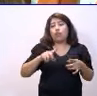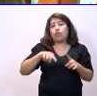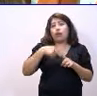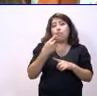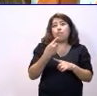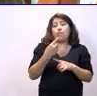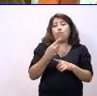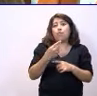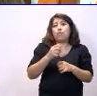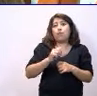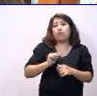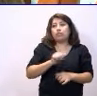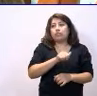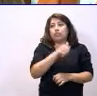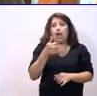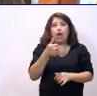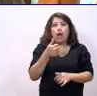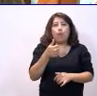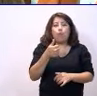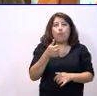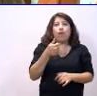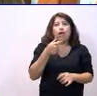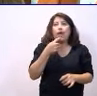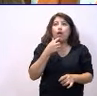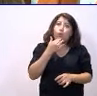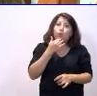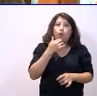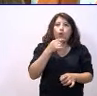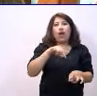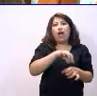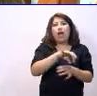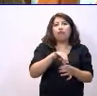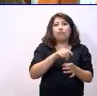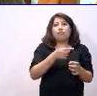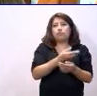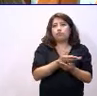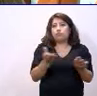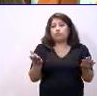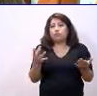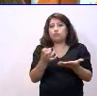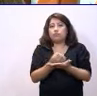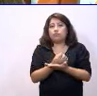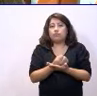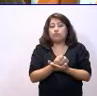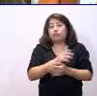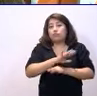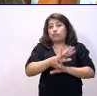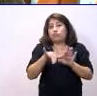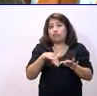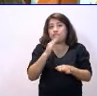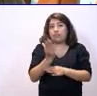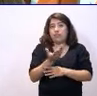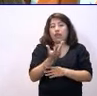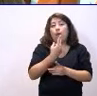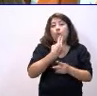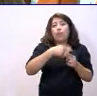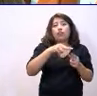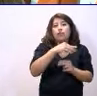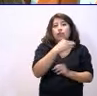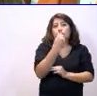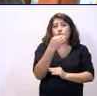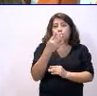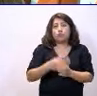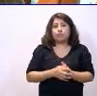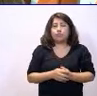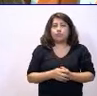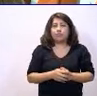sin ninguna progresividad en las ayudas, pues al final nos encontramos con lo que nos encontramos. Políticas de juventud. Mire, no podemos